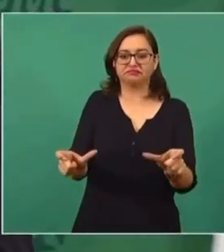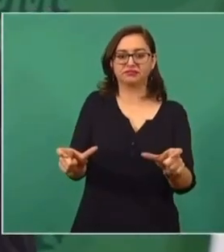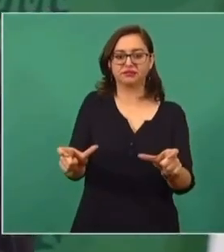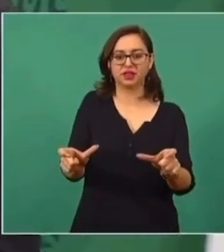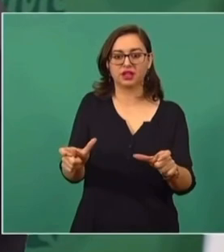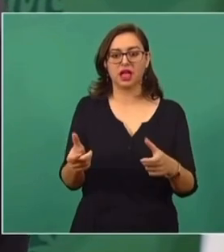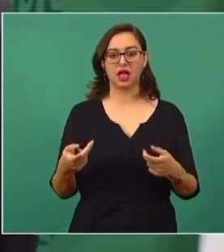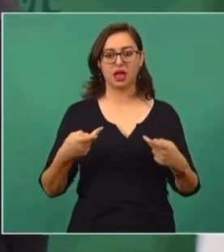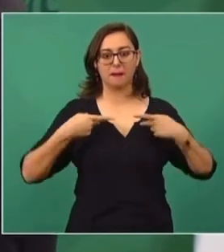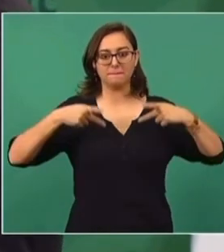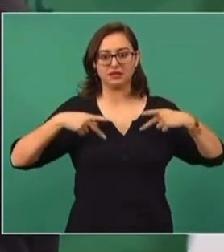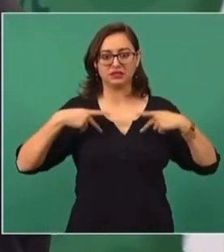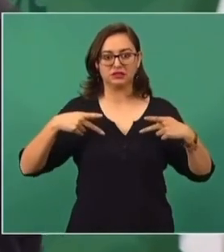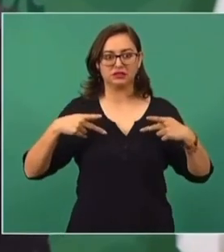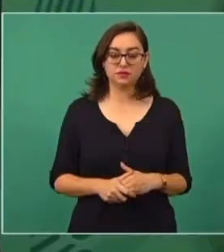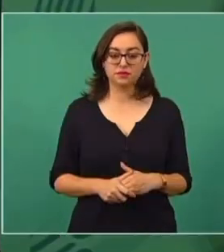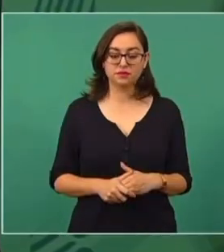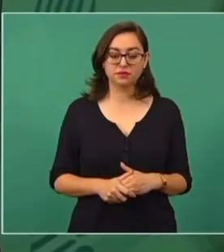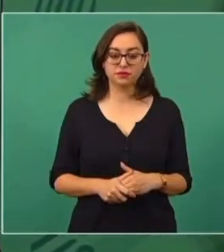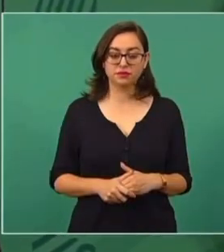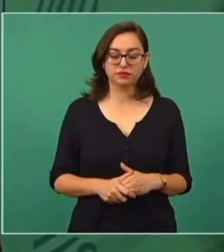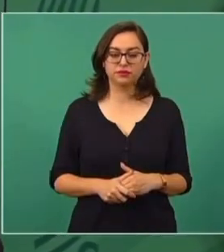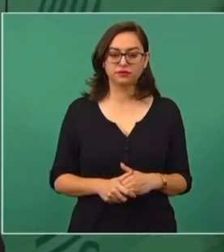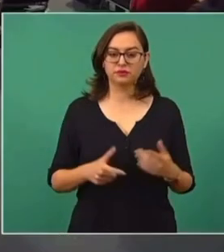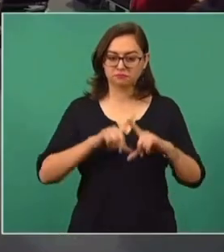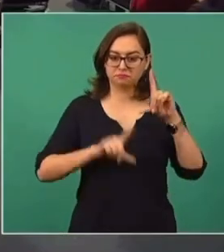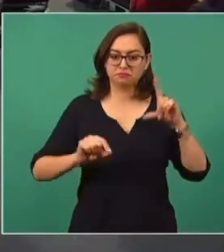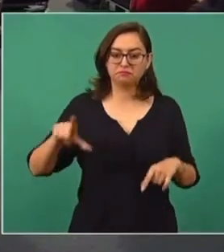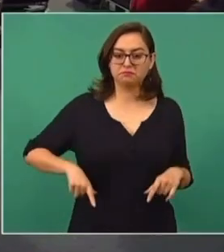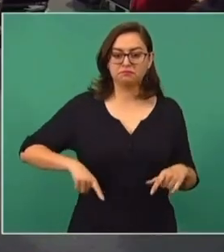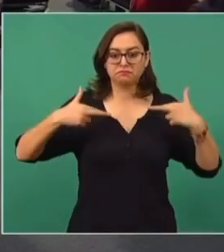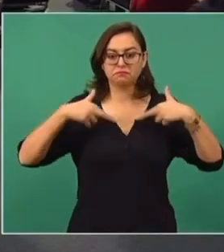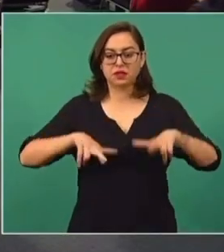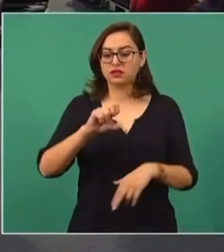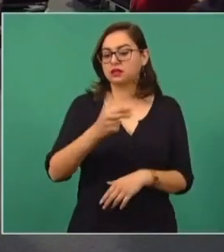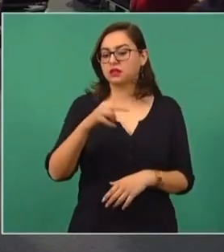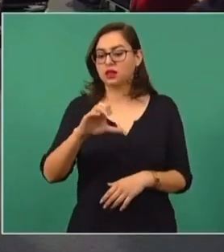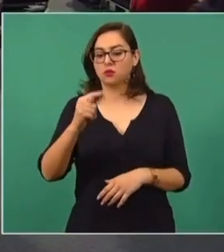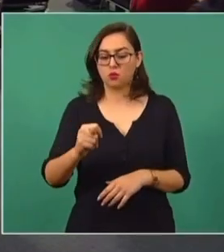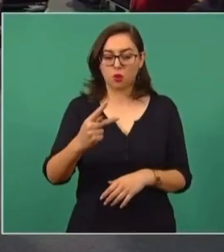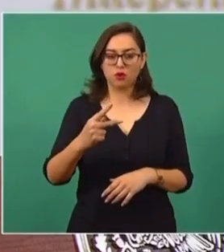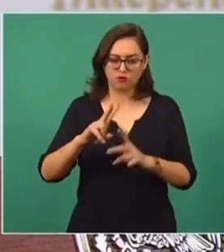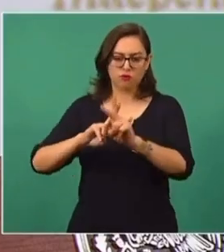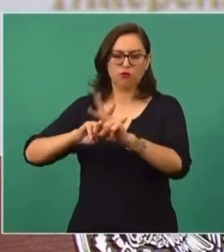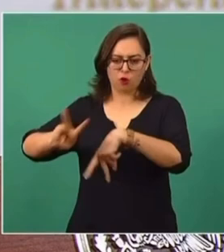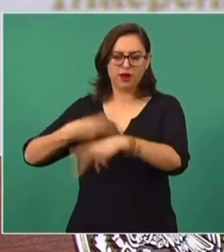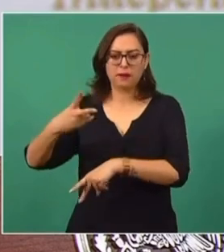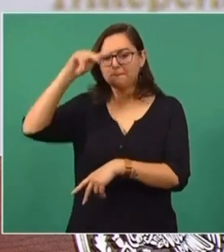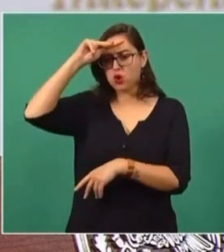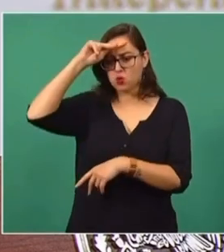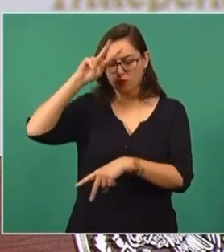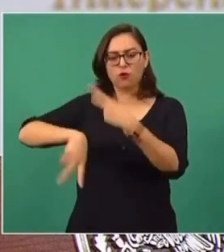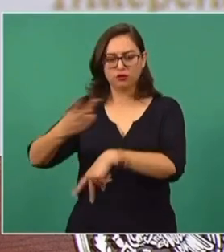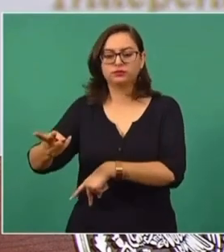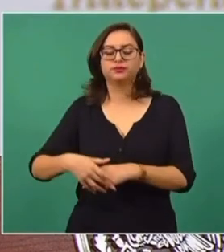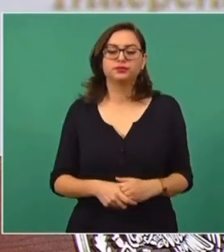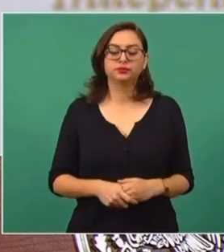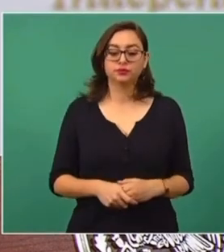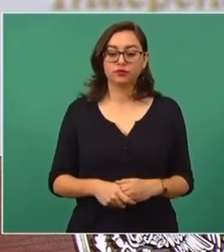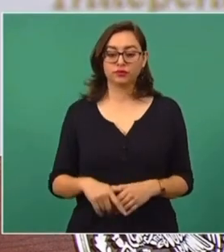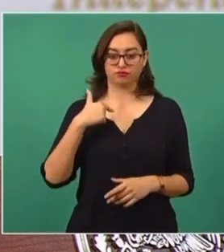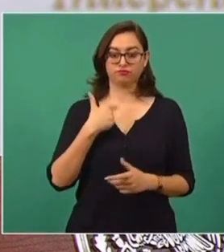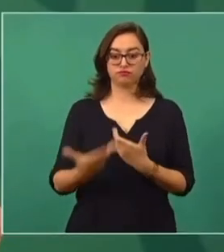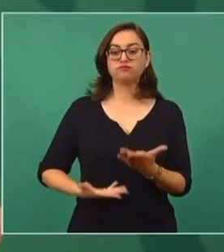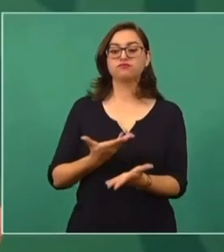se le eche encima a su gobierno. Fue una representación del gobierno de México, fue el secretario de Hacienda, porque eso fue lo que le plantee. Digo,